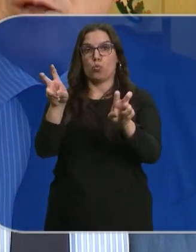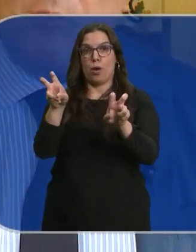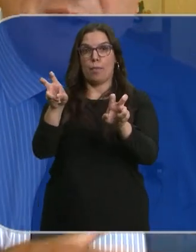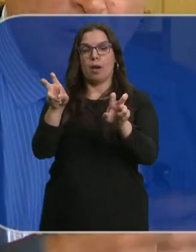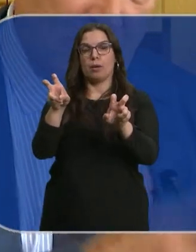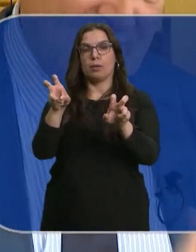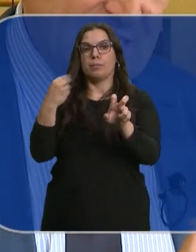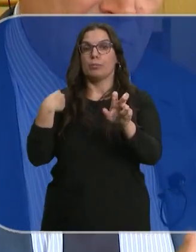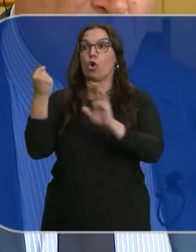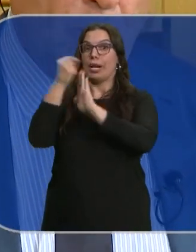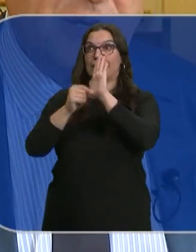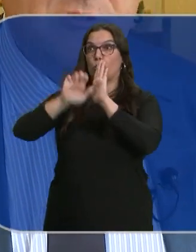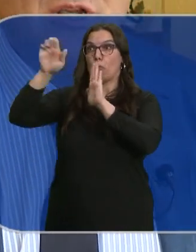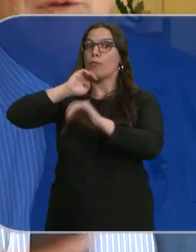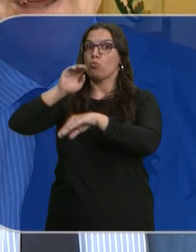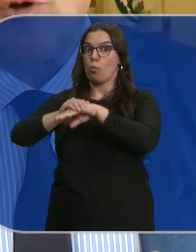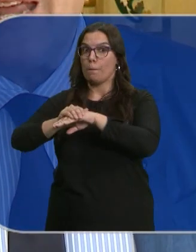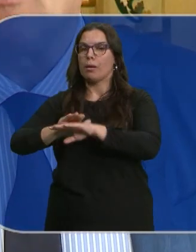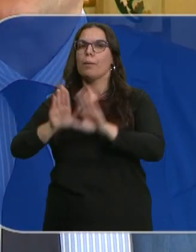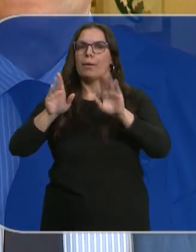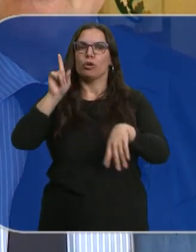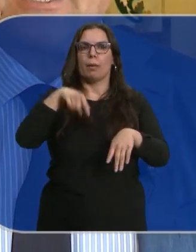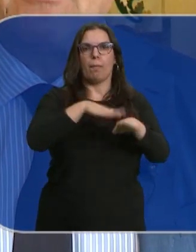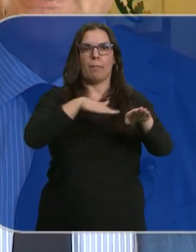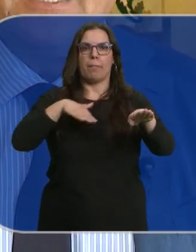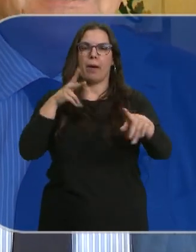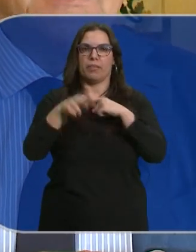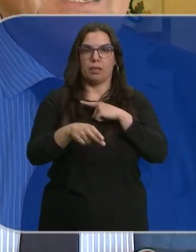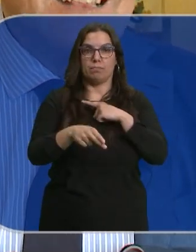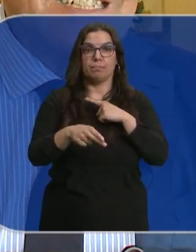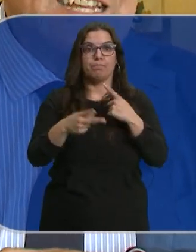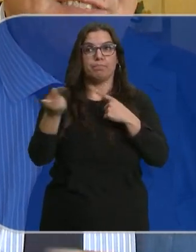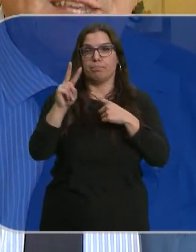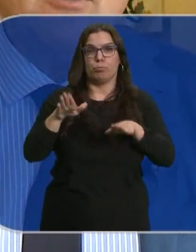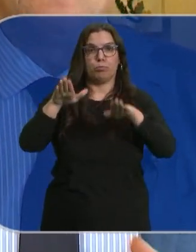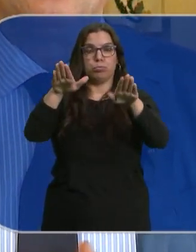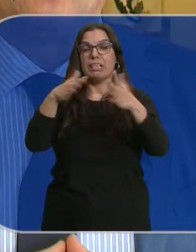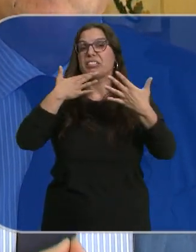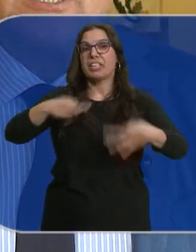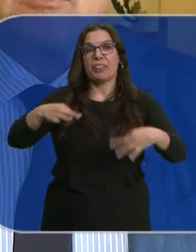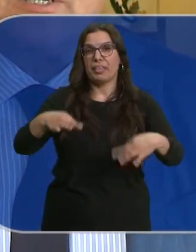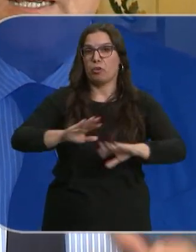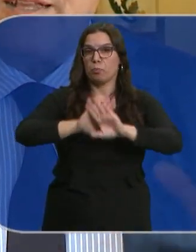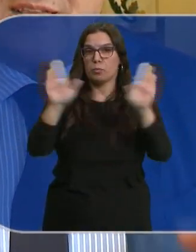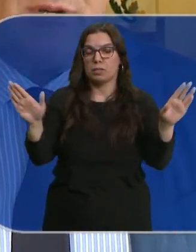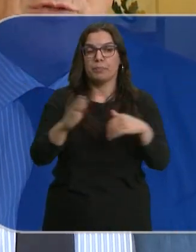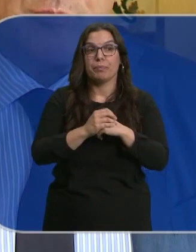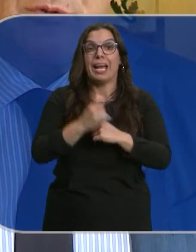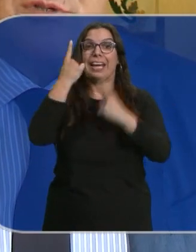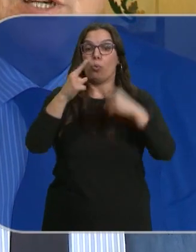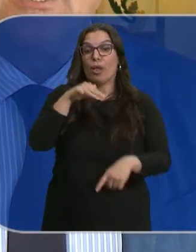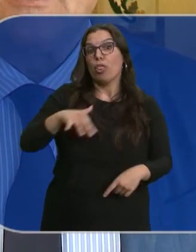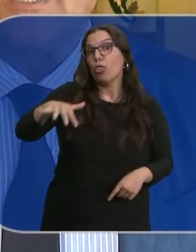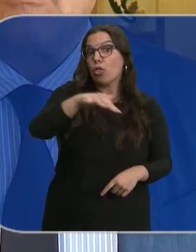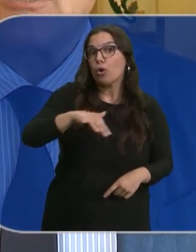que cumpla con los requisitos europeos, pero que no atasque Valladolid. Se trata tan sencillo como eso. Y en determinados